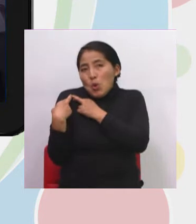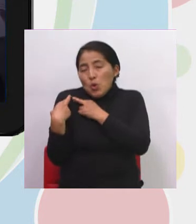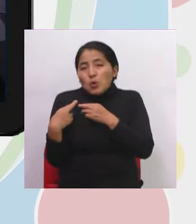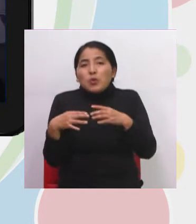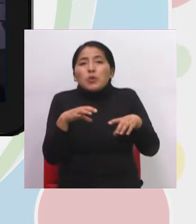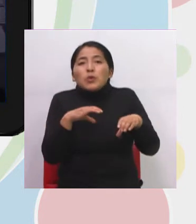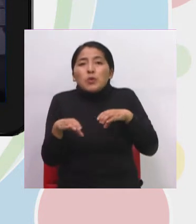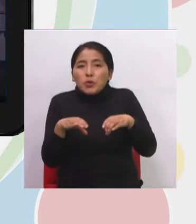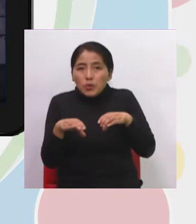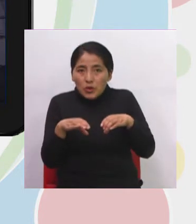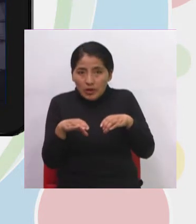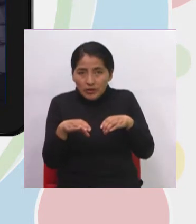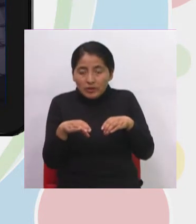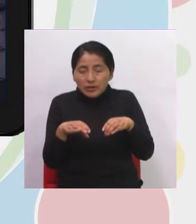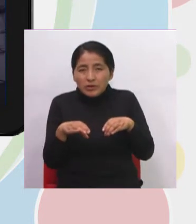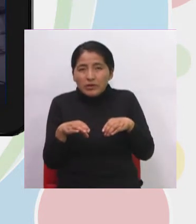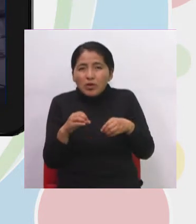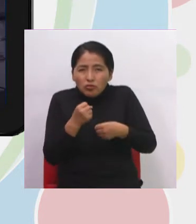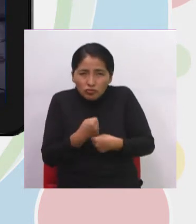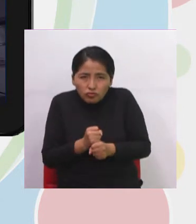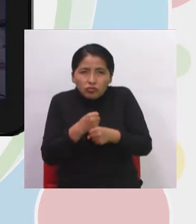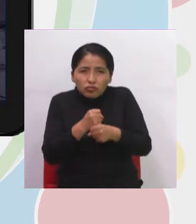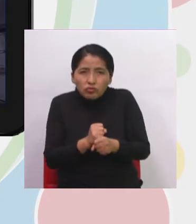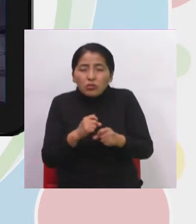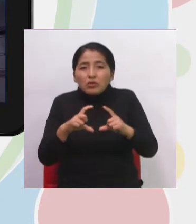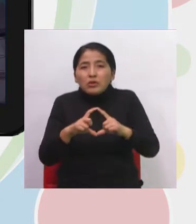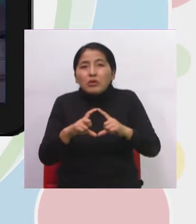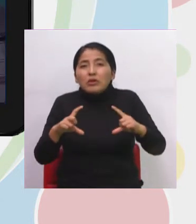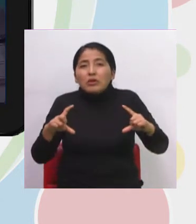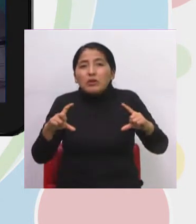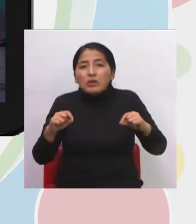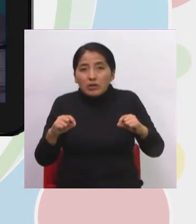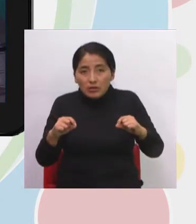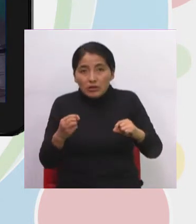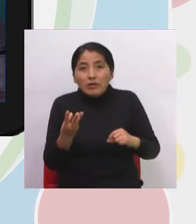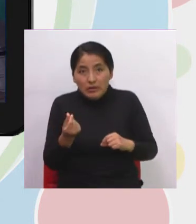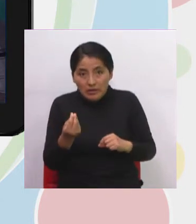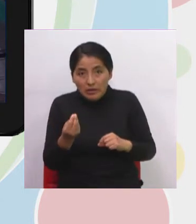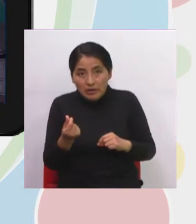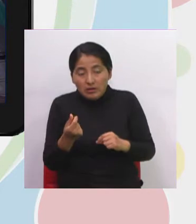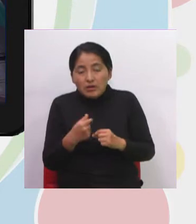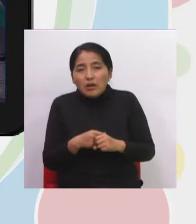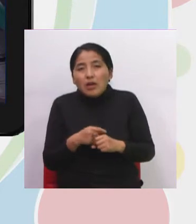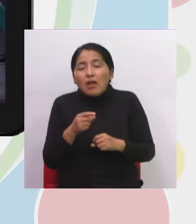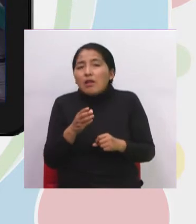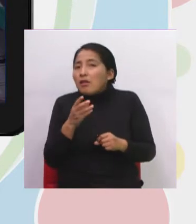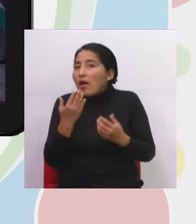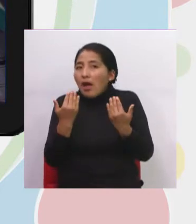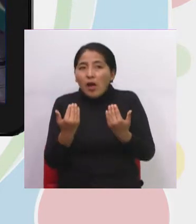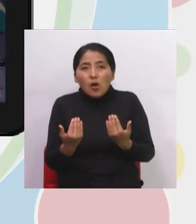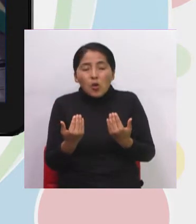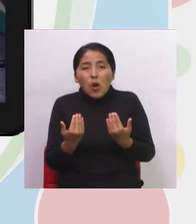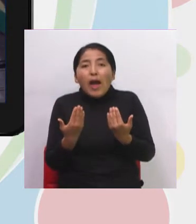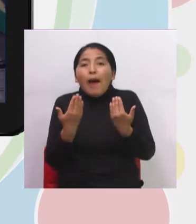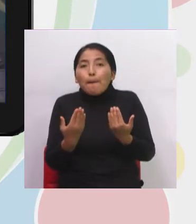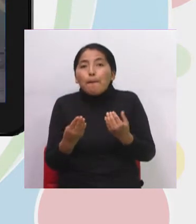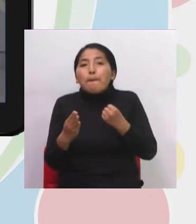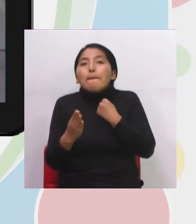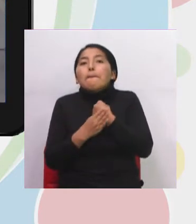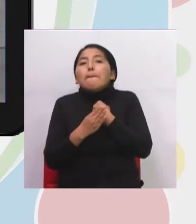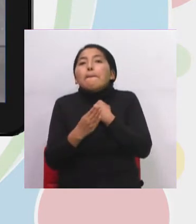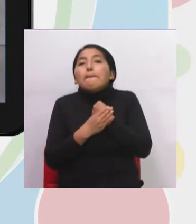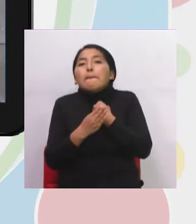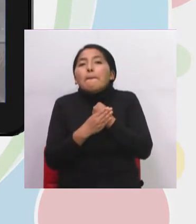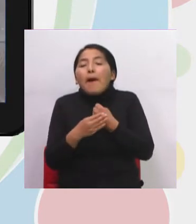fabricar, de hacer estos billetes que nosotros tenemos, es directamente el Banco Central